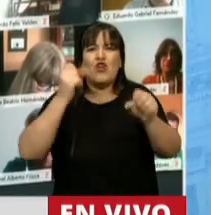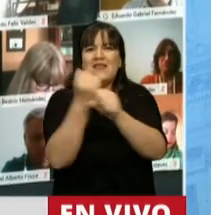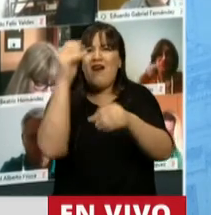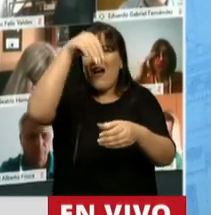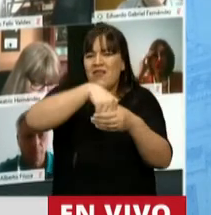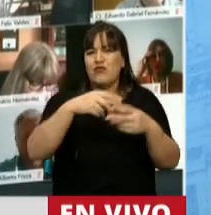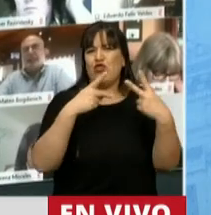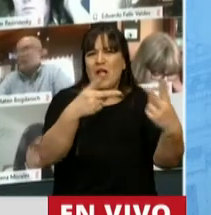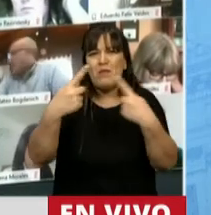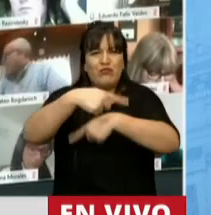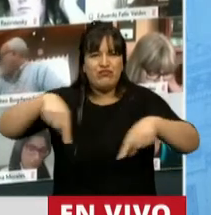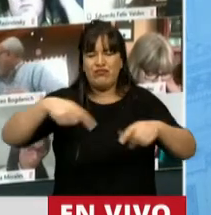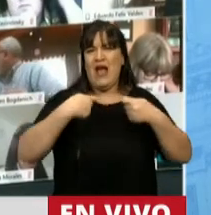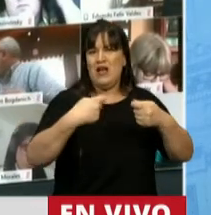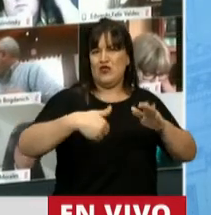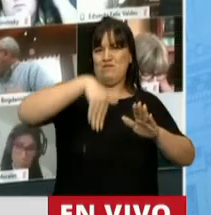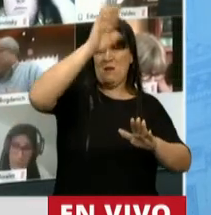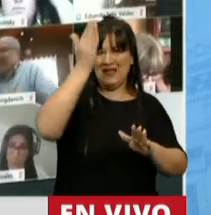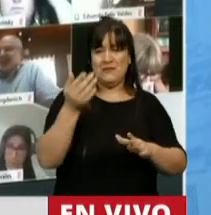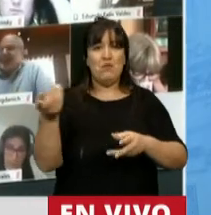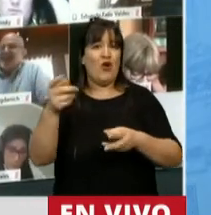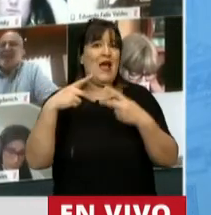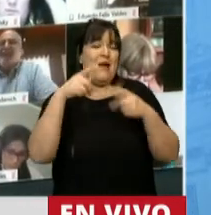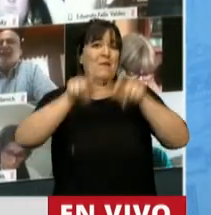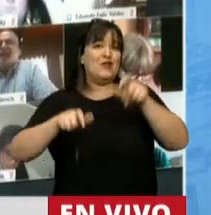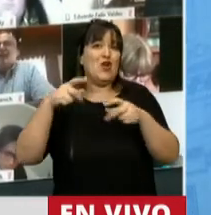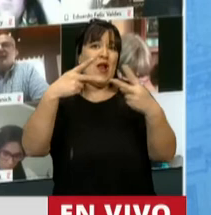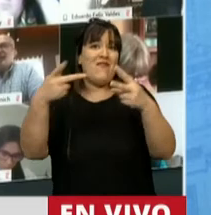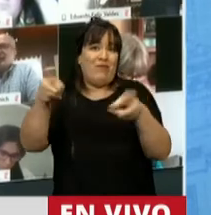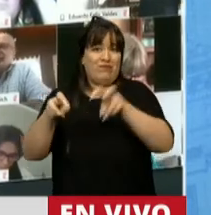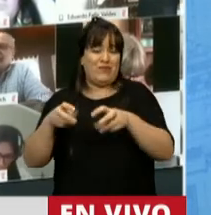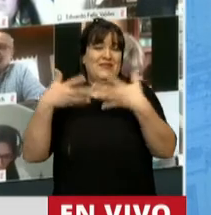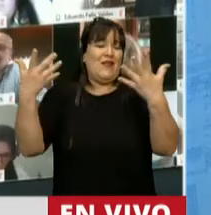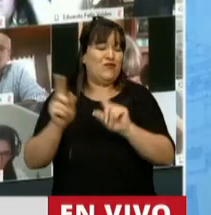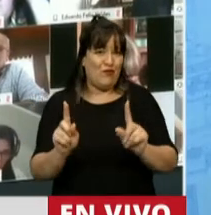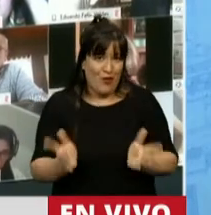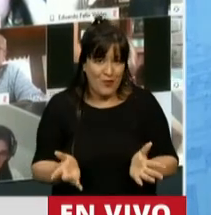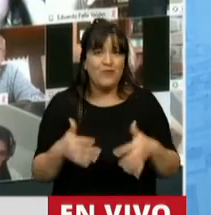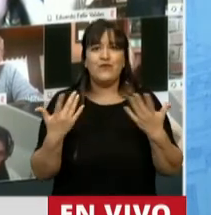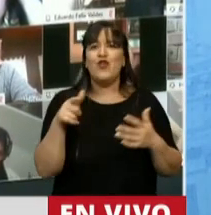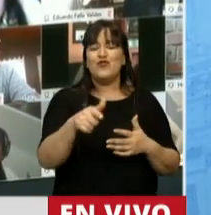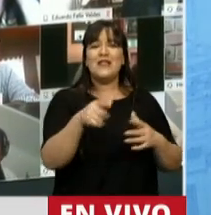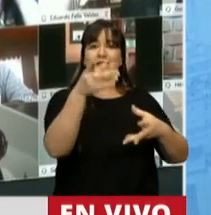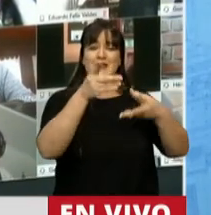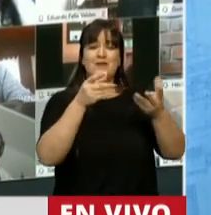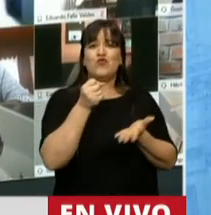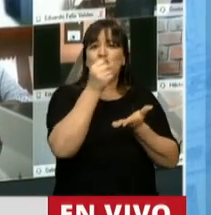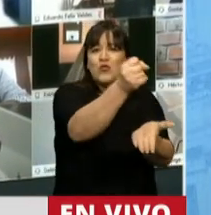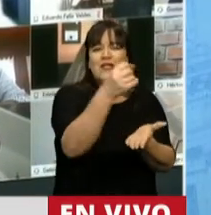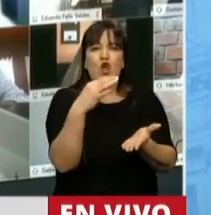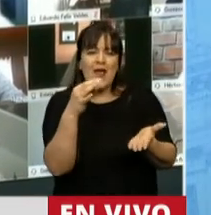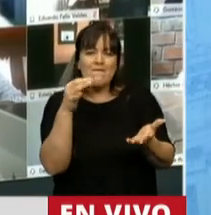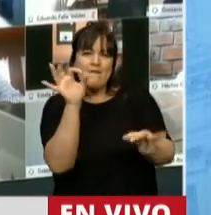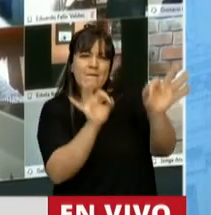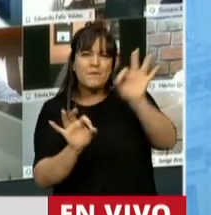etc. Nosotros entendemos que un sistema de subsidios debe que refleje una equidad tan necesaria